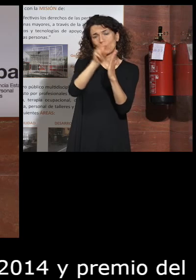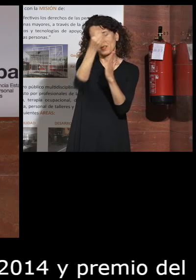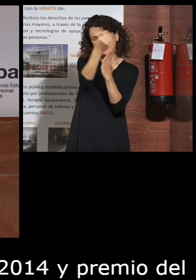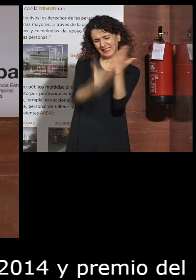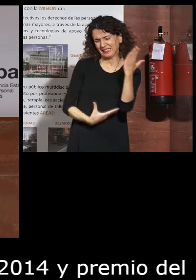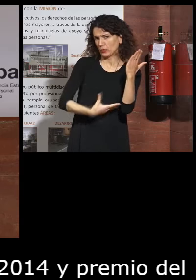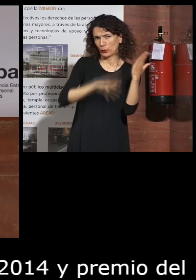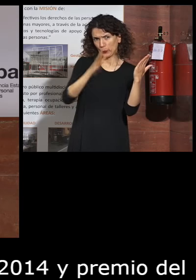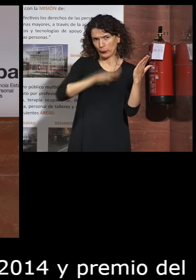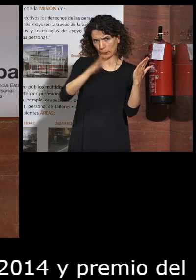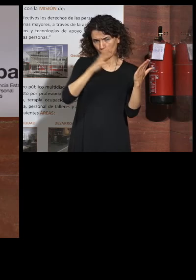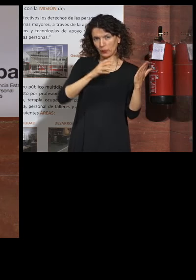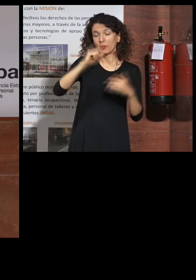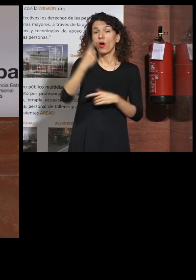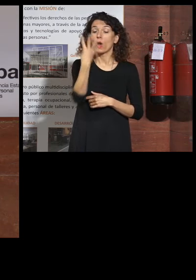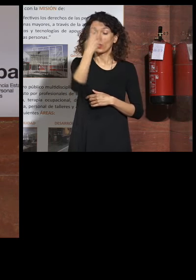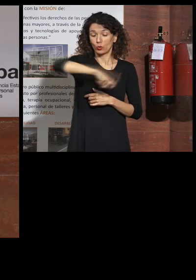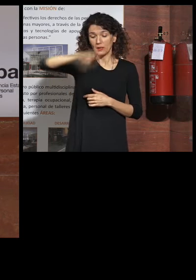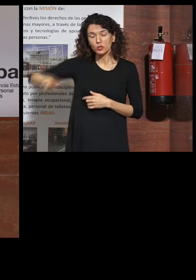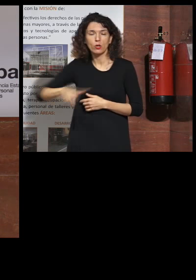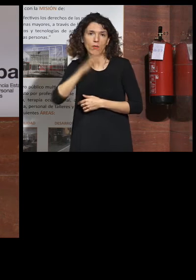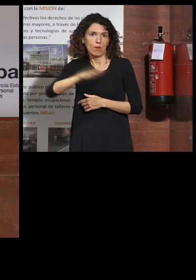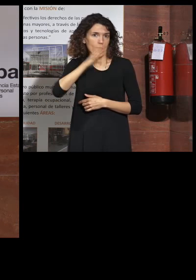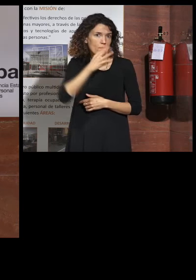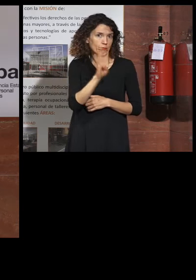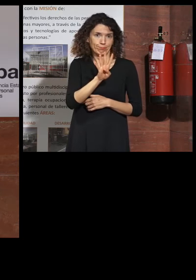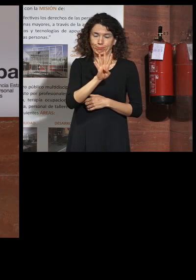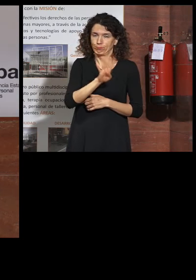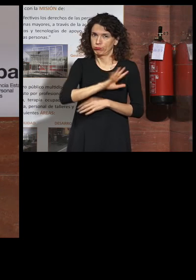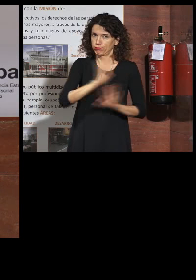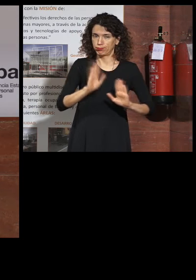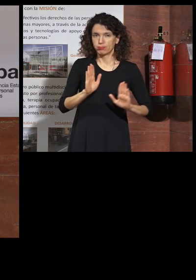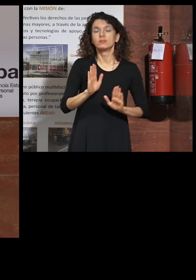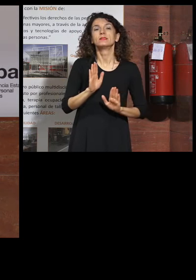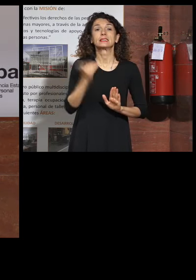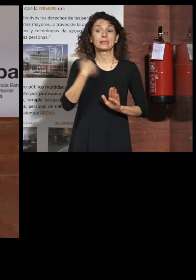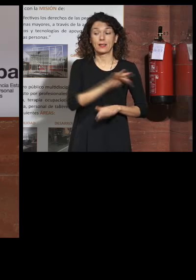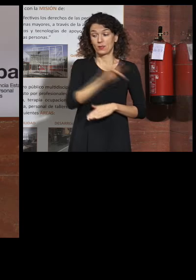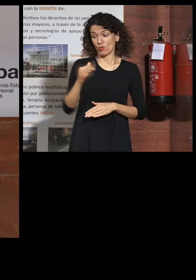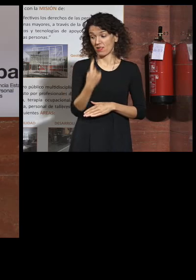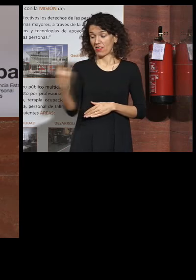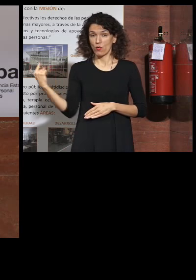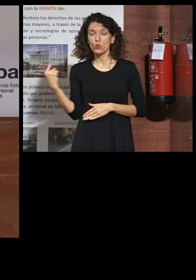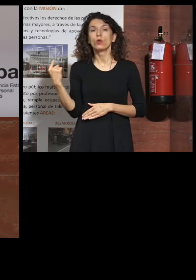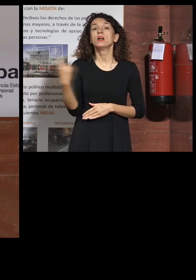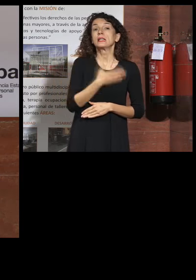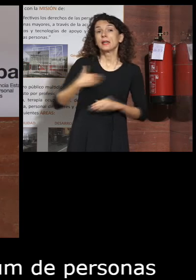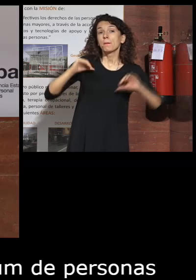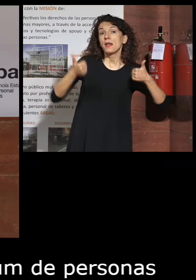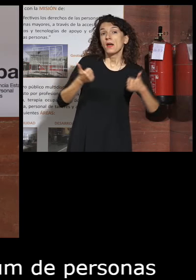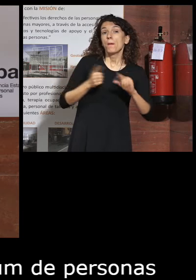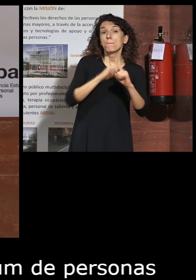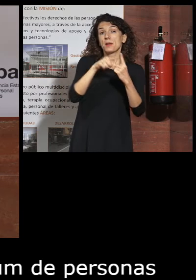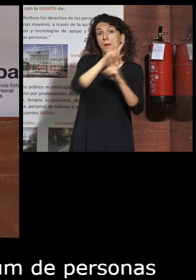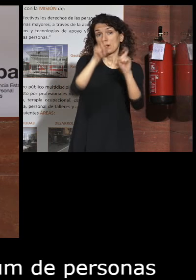pero más importante que eso tenemos cuatro personas impresionantes y ya pues os doy la palabra quien quiera empezar con la